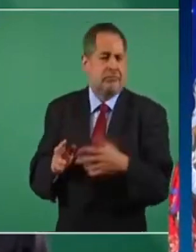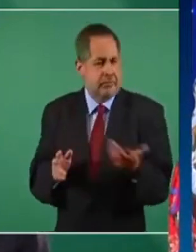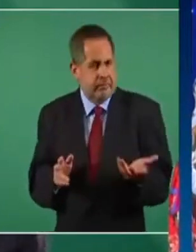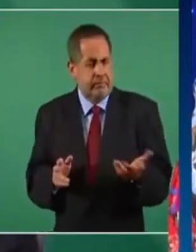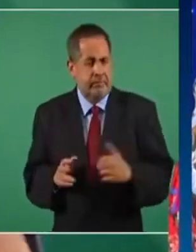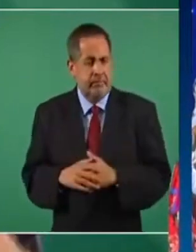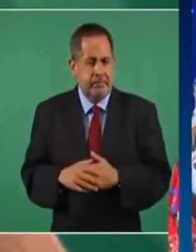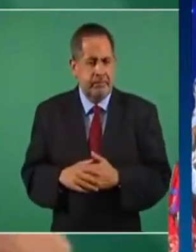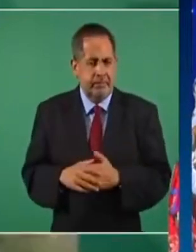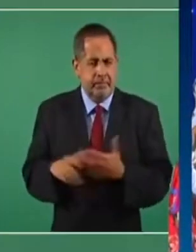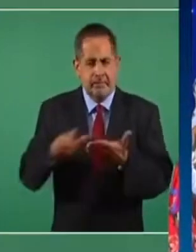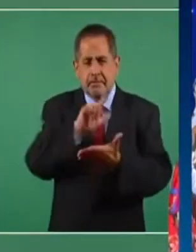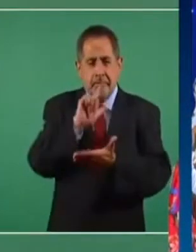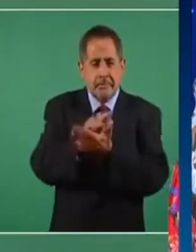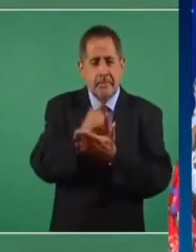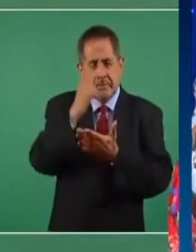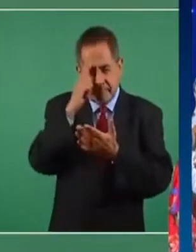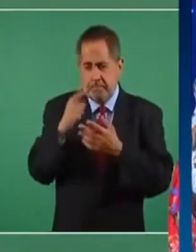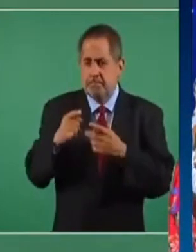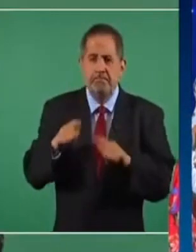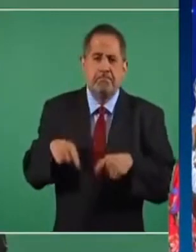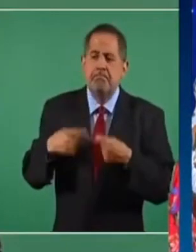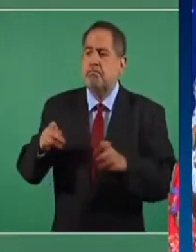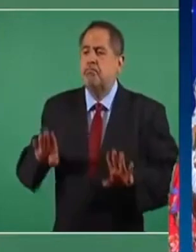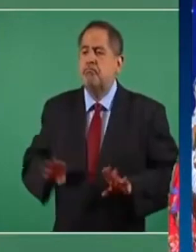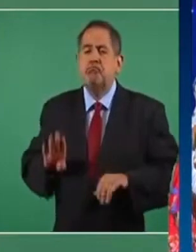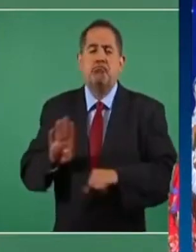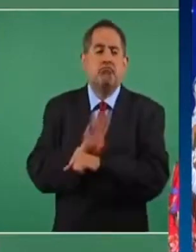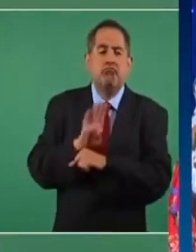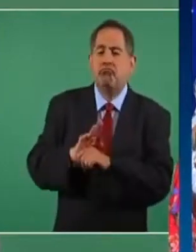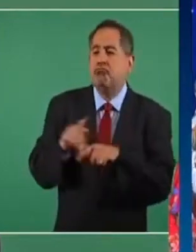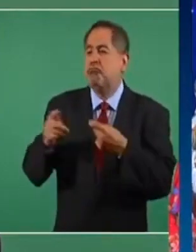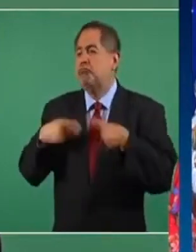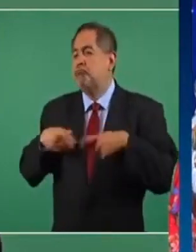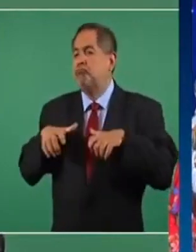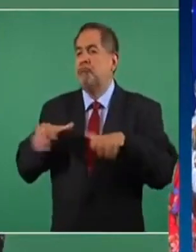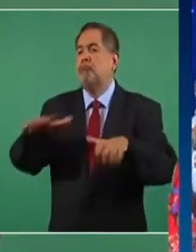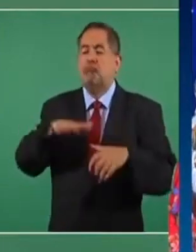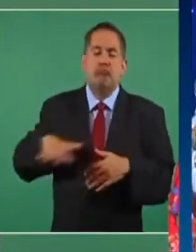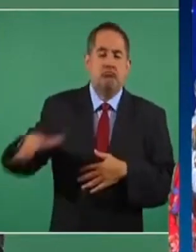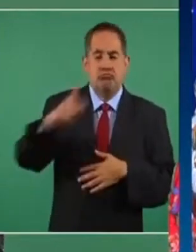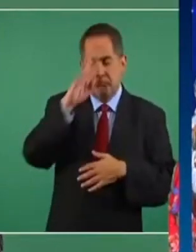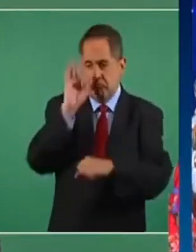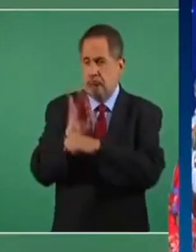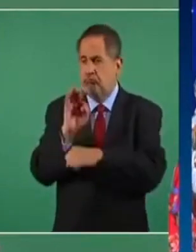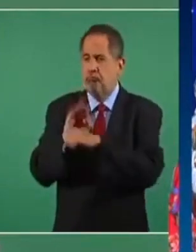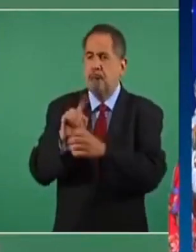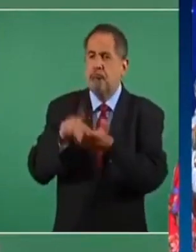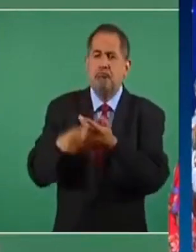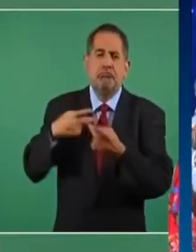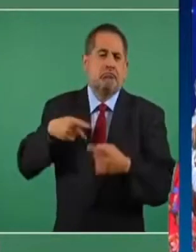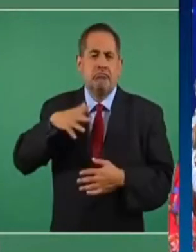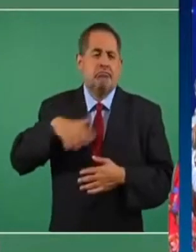la ley está hecha para beneficiar al pueblo para proteger al pueblo